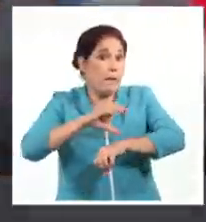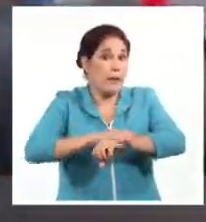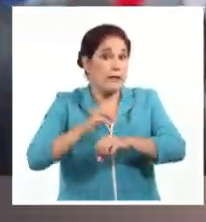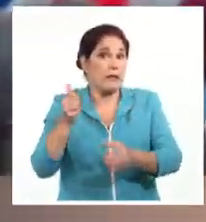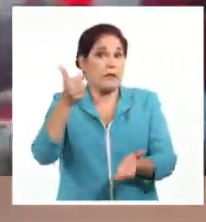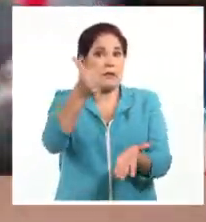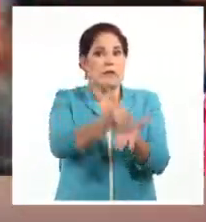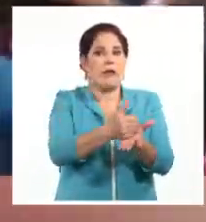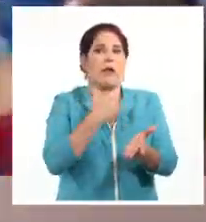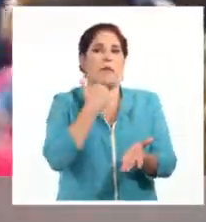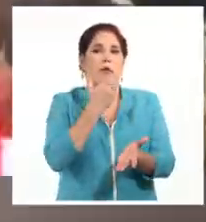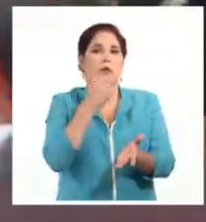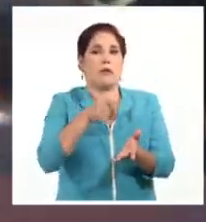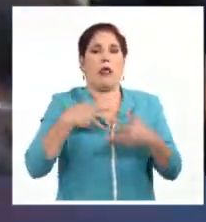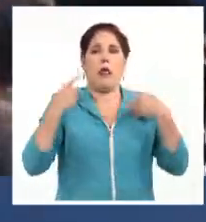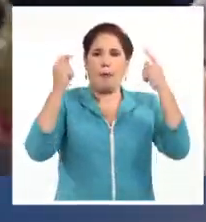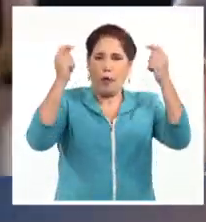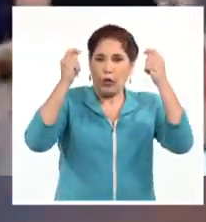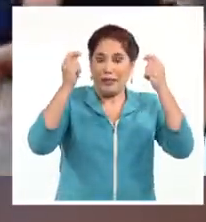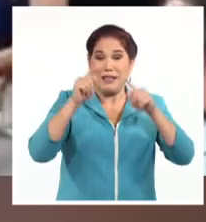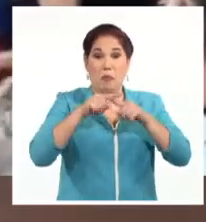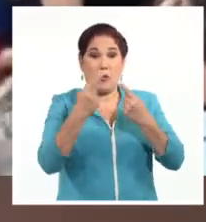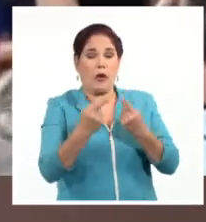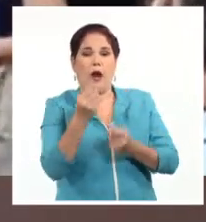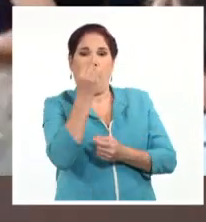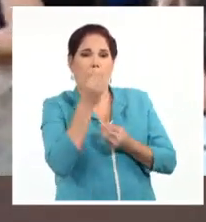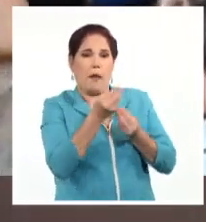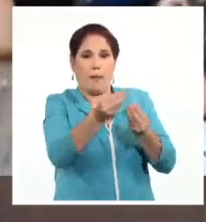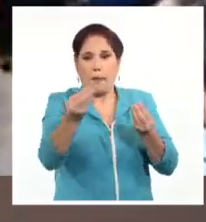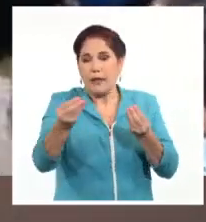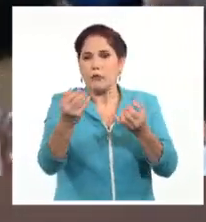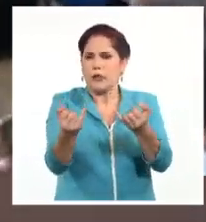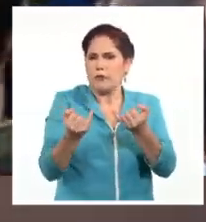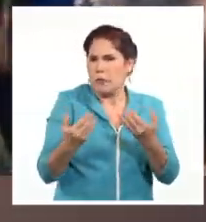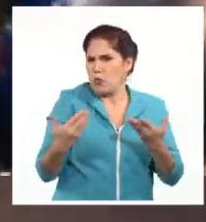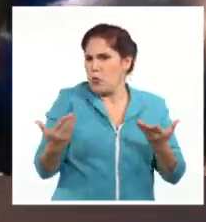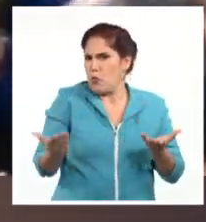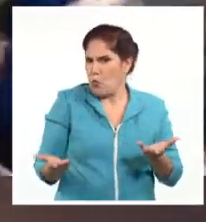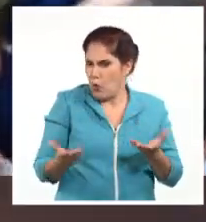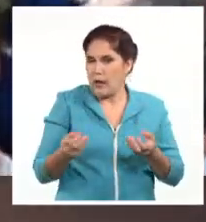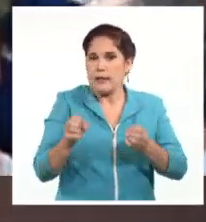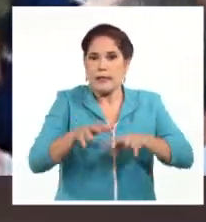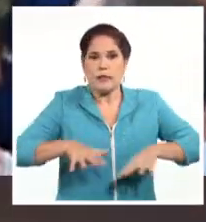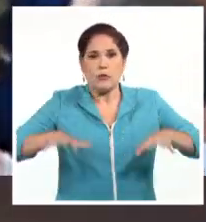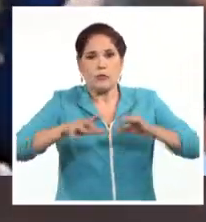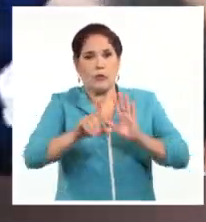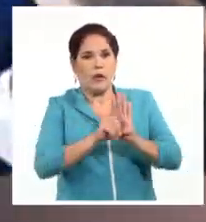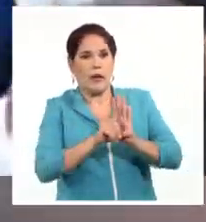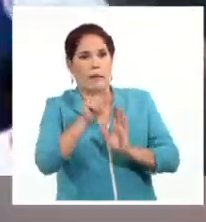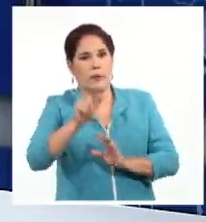policial de la Prefectura de Lima para entregarles alimentos y pedir información sobre su situación legal.